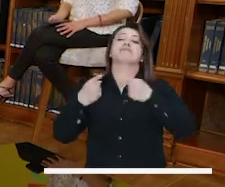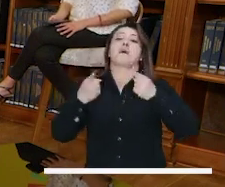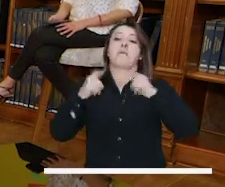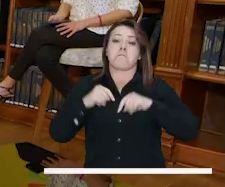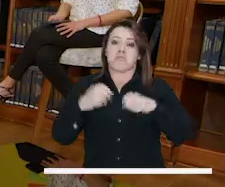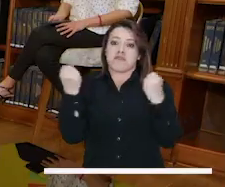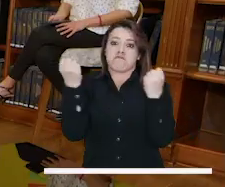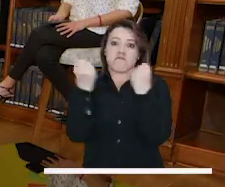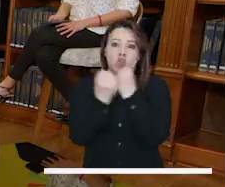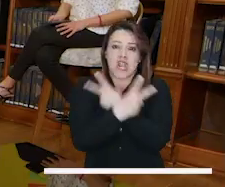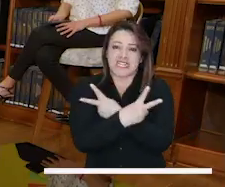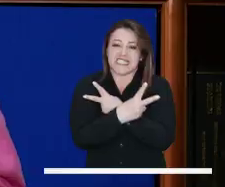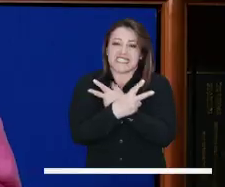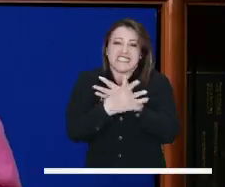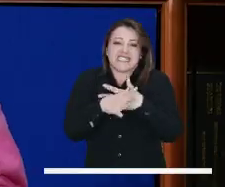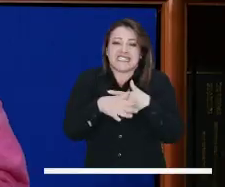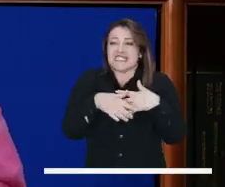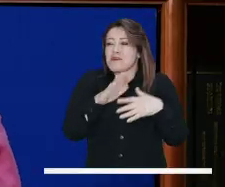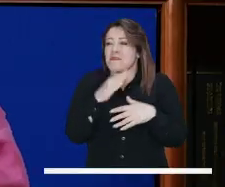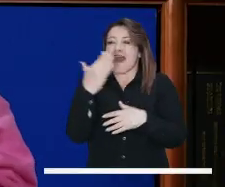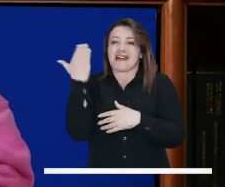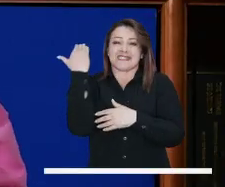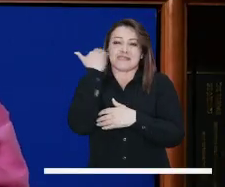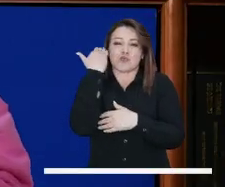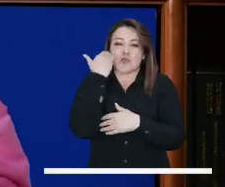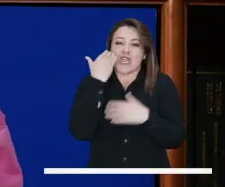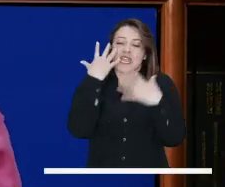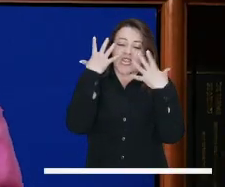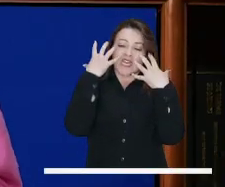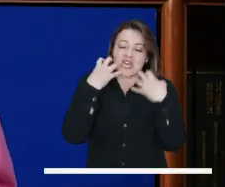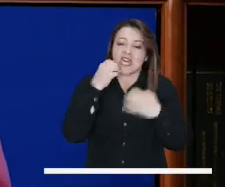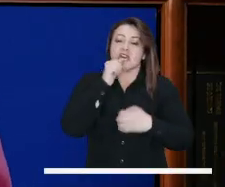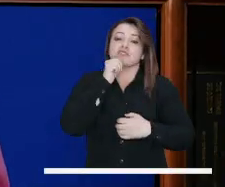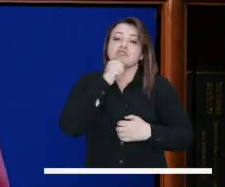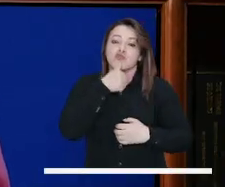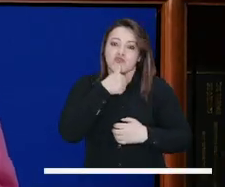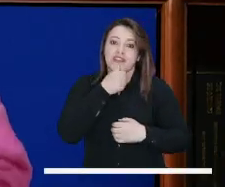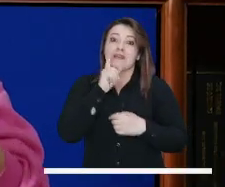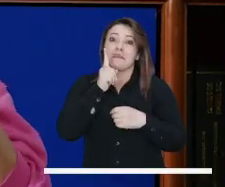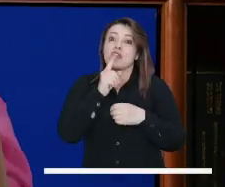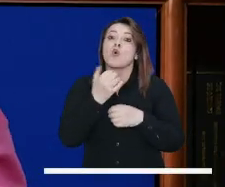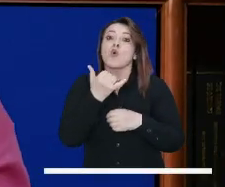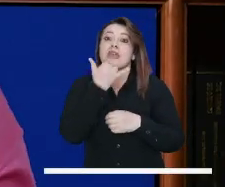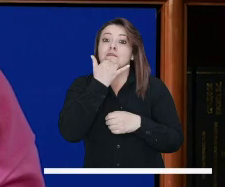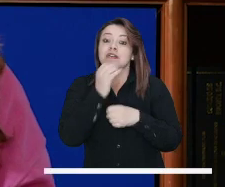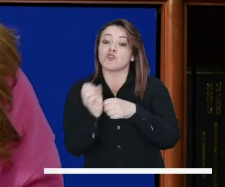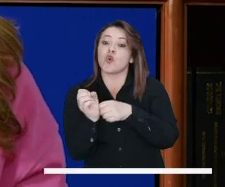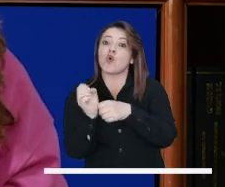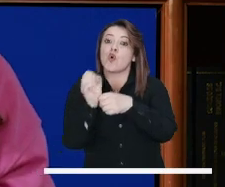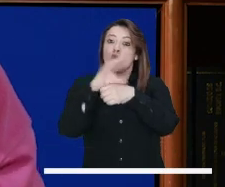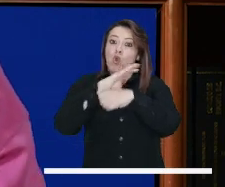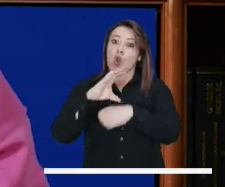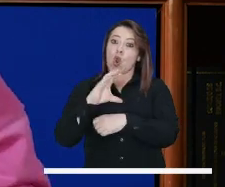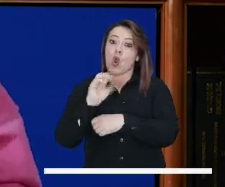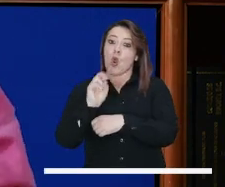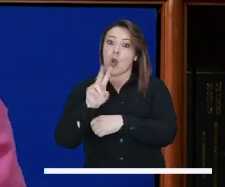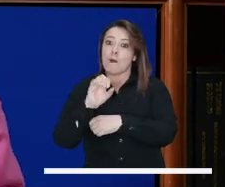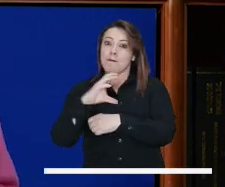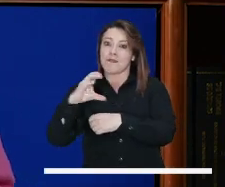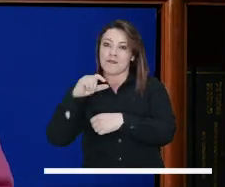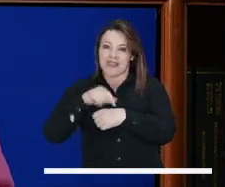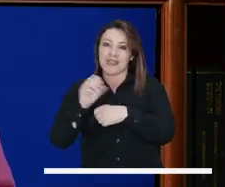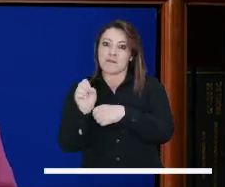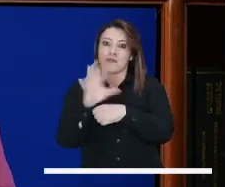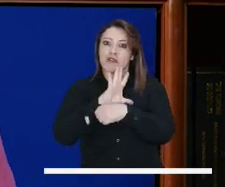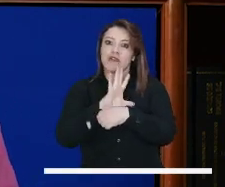viene padeciendo una pandemia que es la violencia de género. O sea, esto es algo que teníamos, pero que por